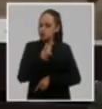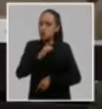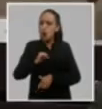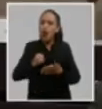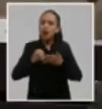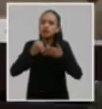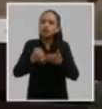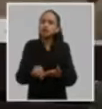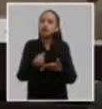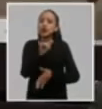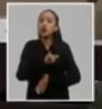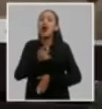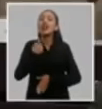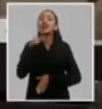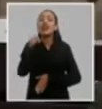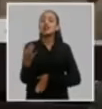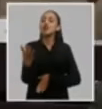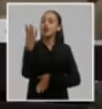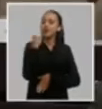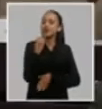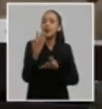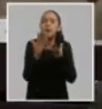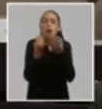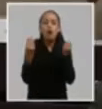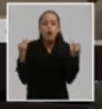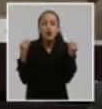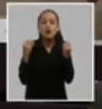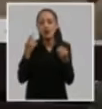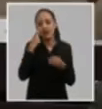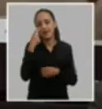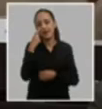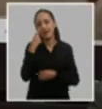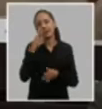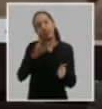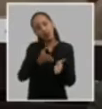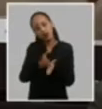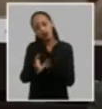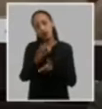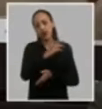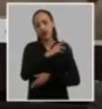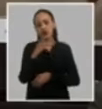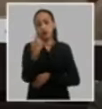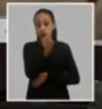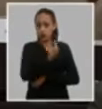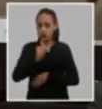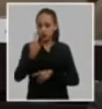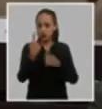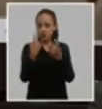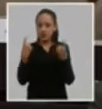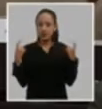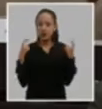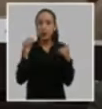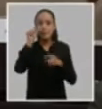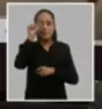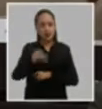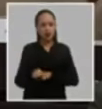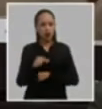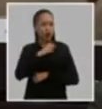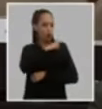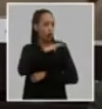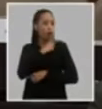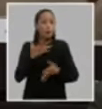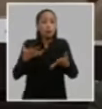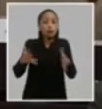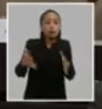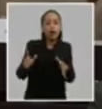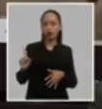y eso también dice mucho y dice concretamente de la continuidad de la revolución nosotros necesitamos cuadros que no tengan miedo